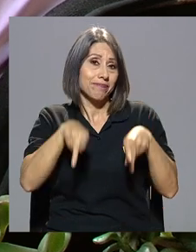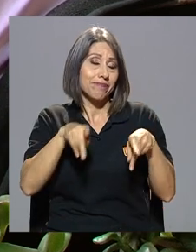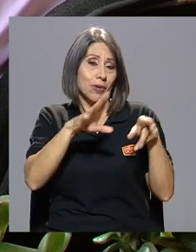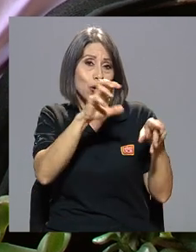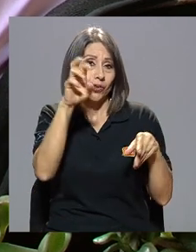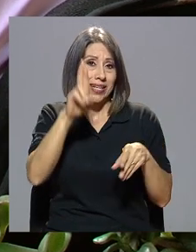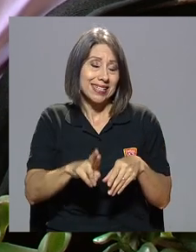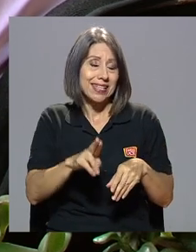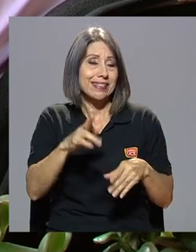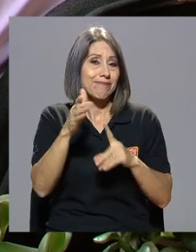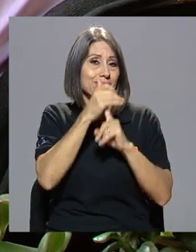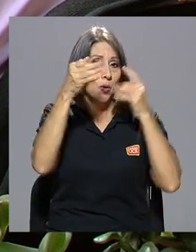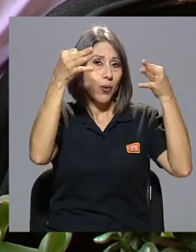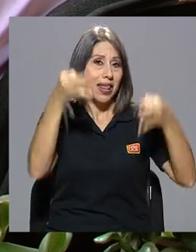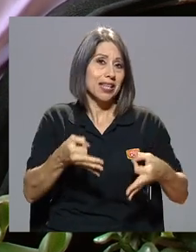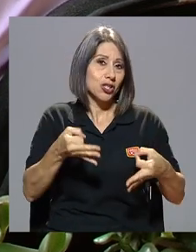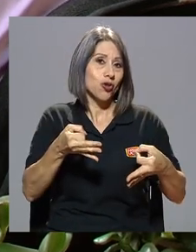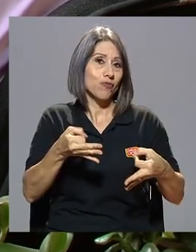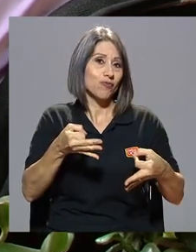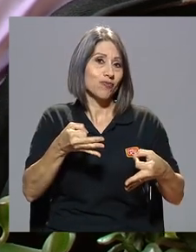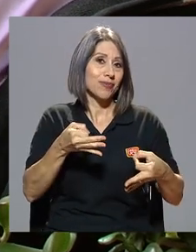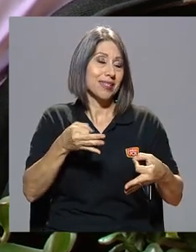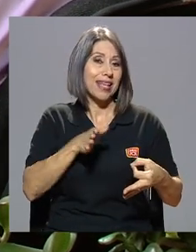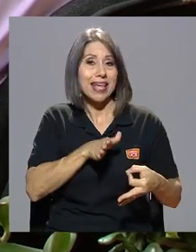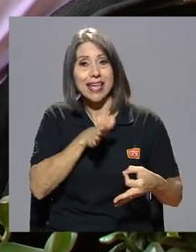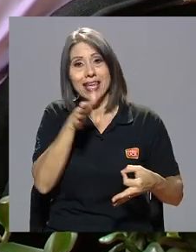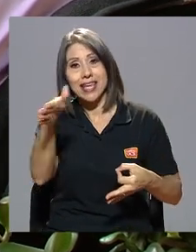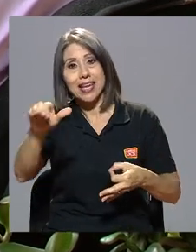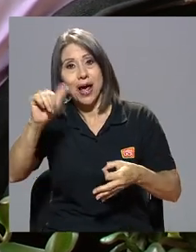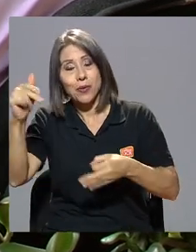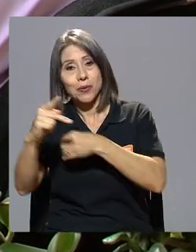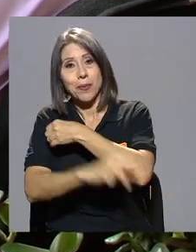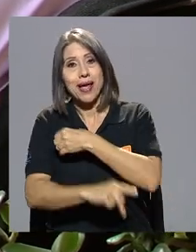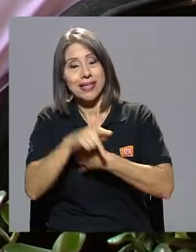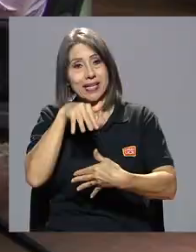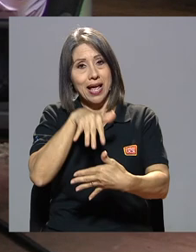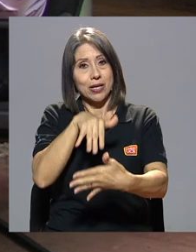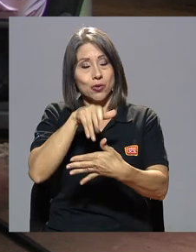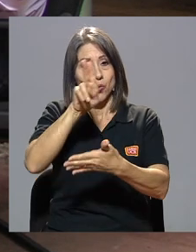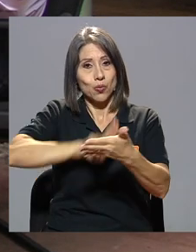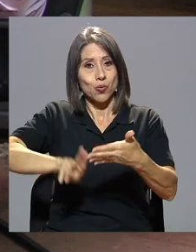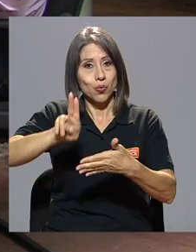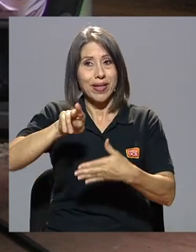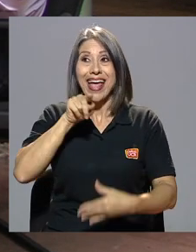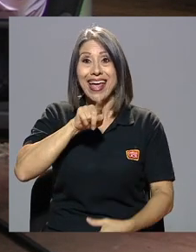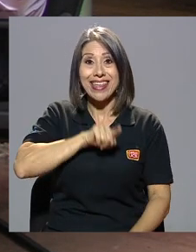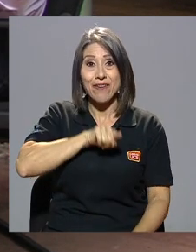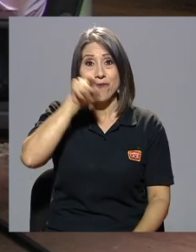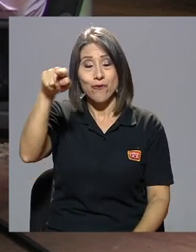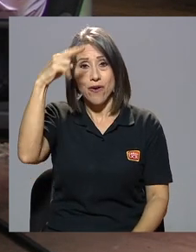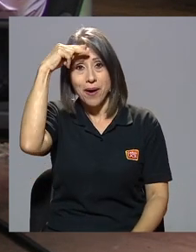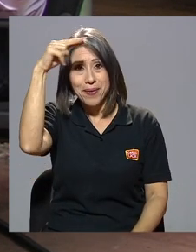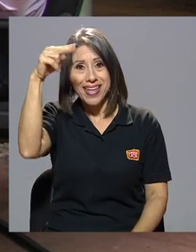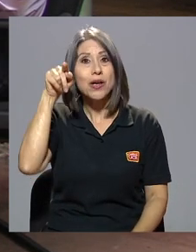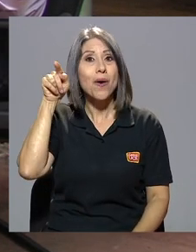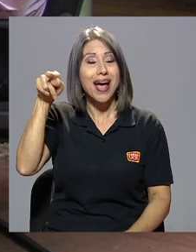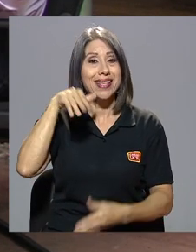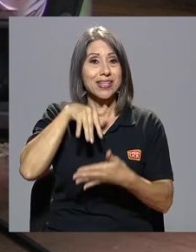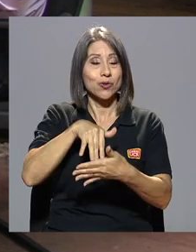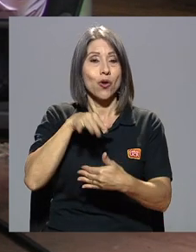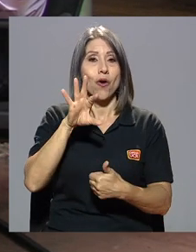de ir a buscar universidad afuera y fue a México. Y en México ella estudió